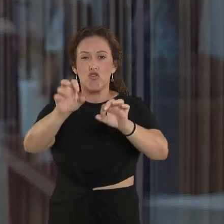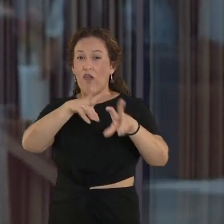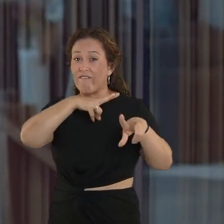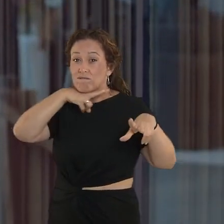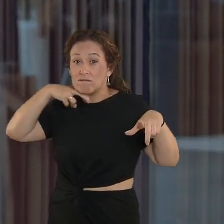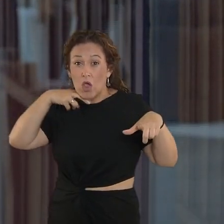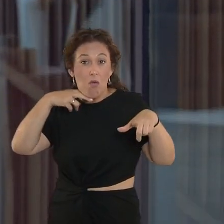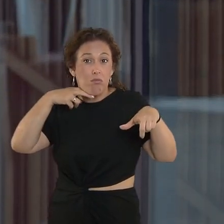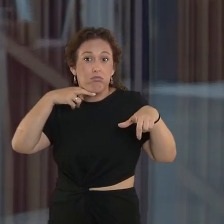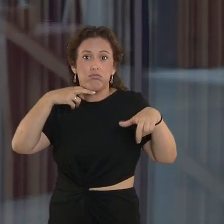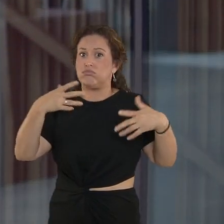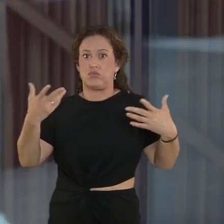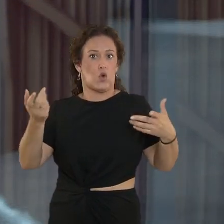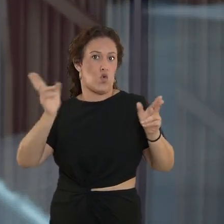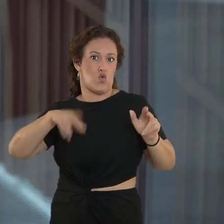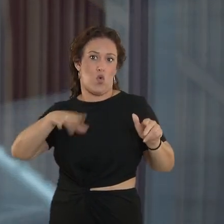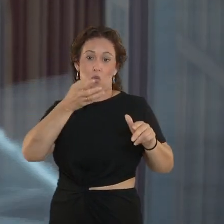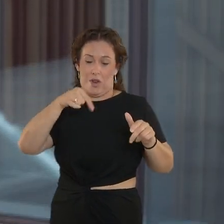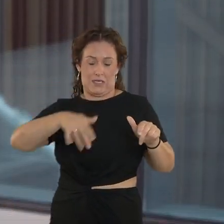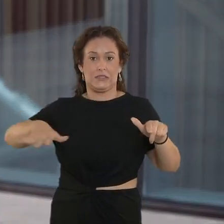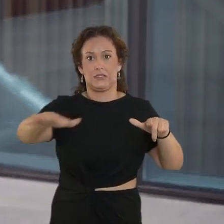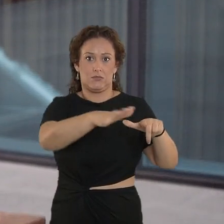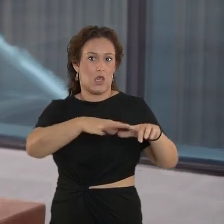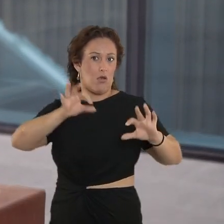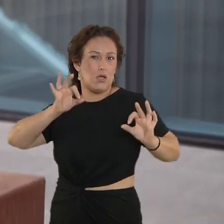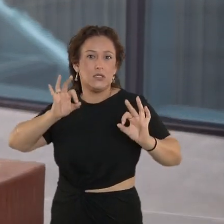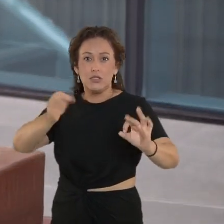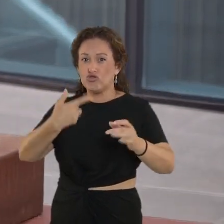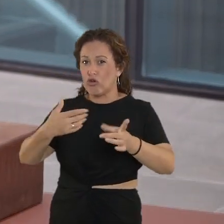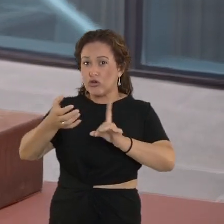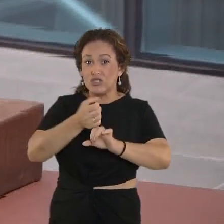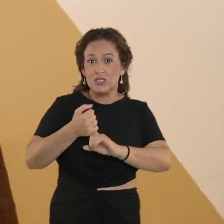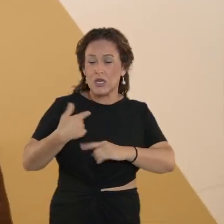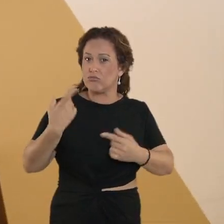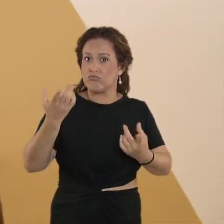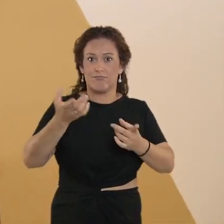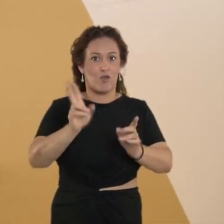virgen, como es este espacio, nunca lo había logrado.